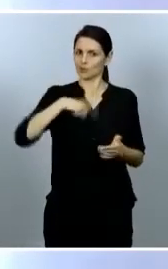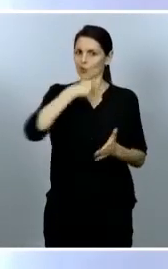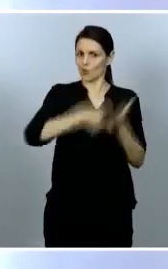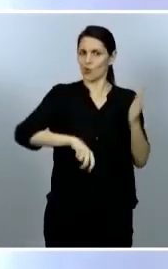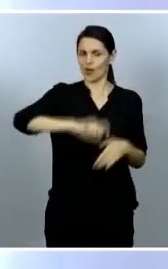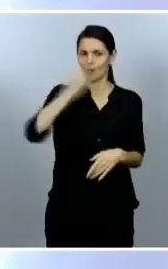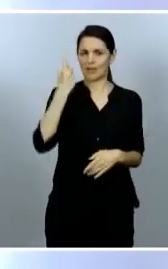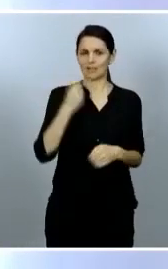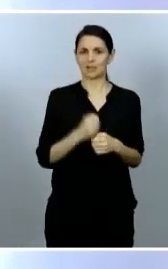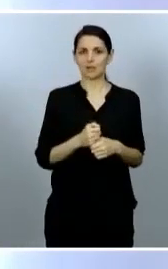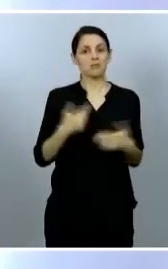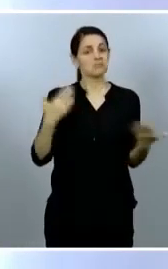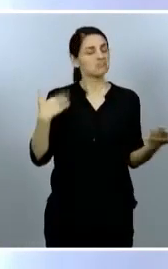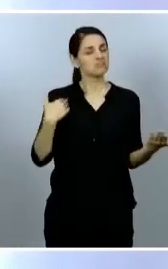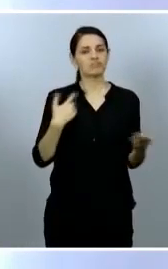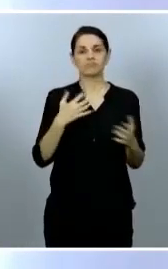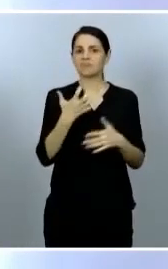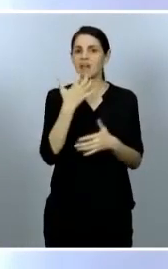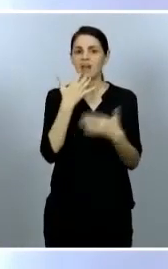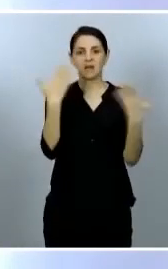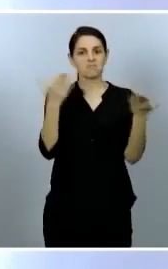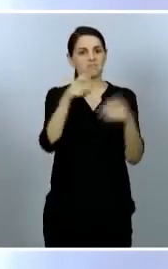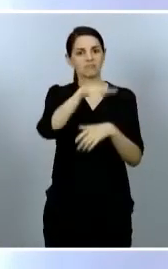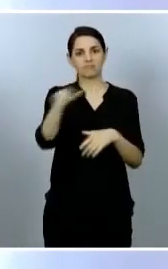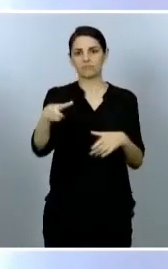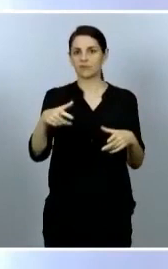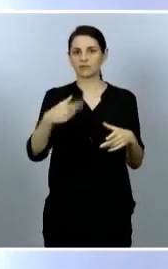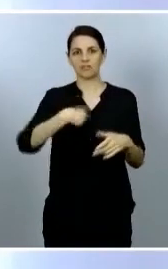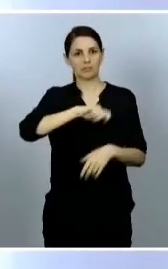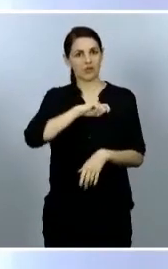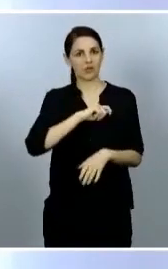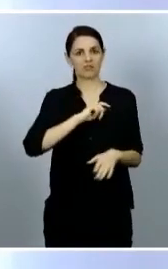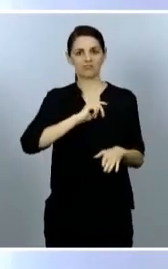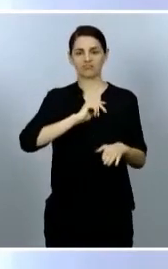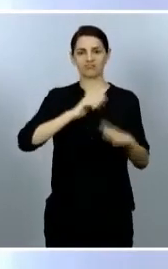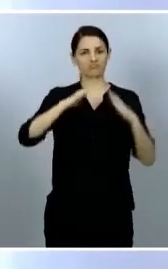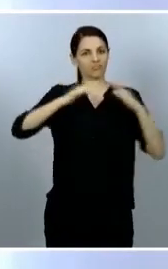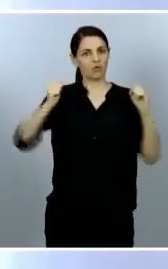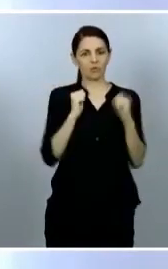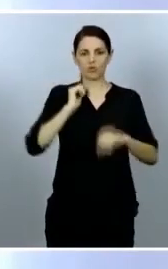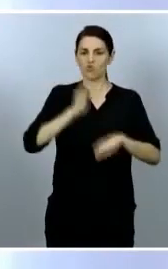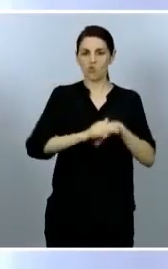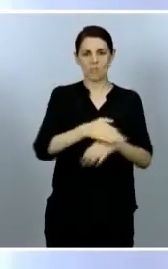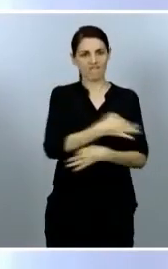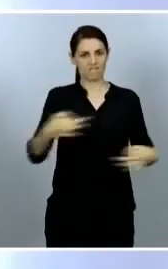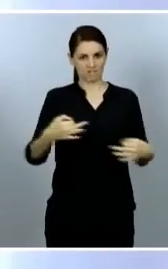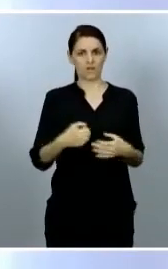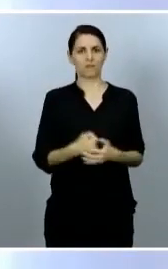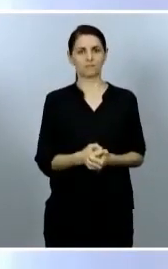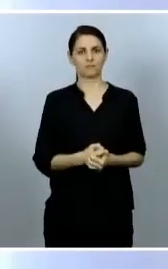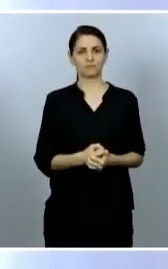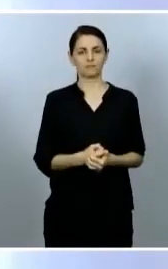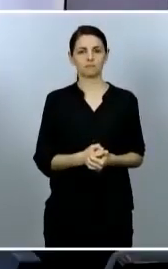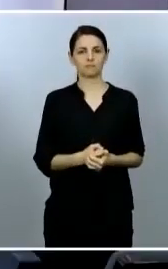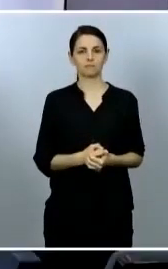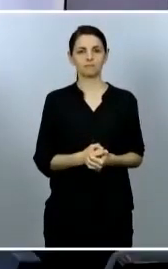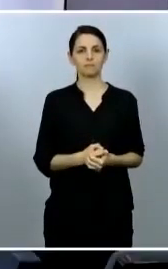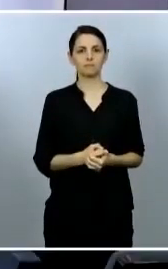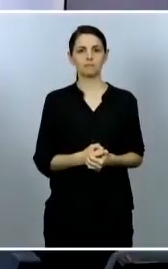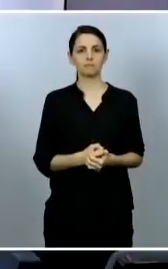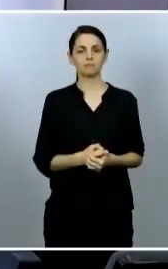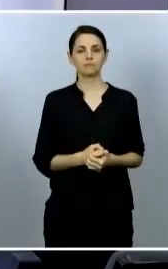cumplimiento de las medidas que hemos ido adoptando en estos ya 82 días. En segundo lugar, quisiera también resaltar el